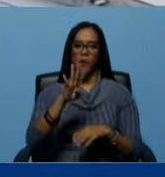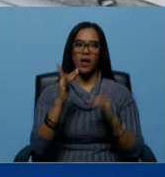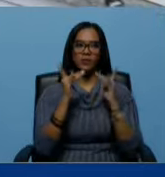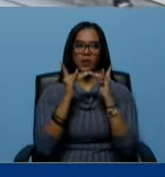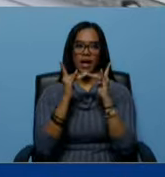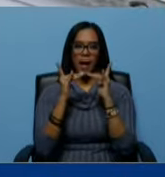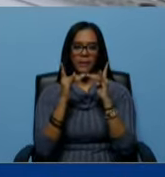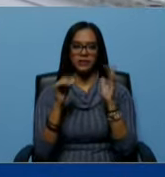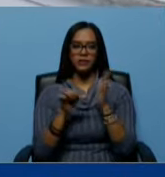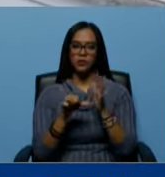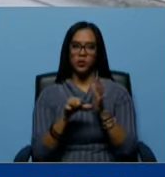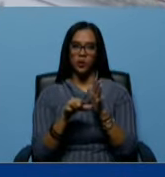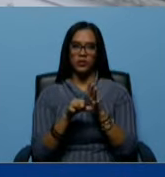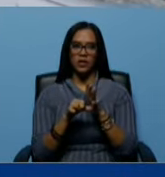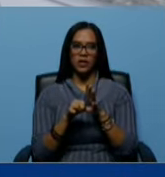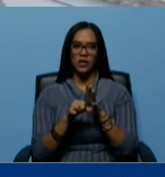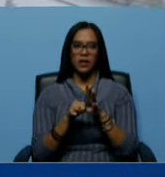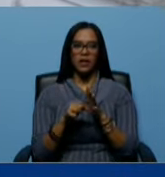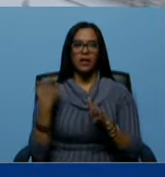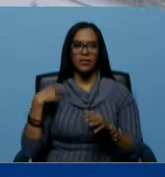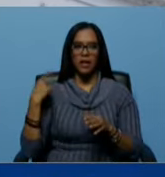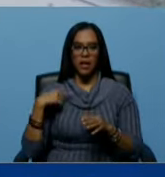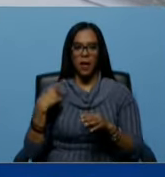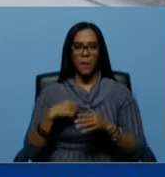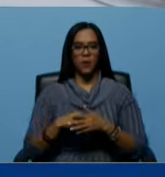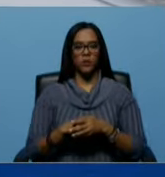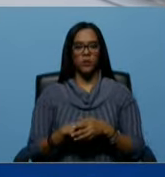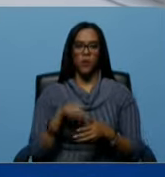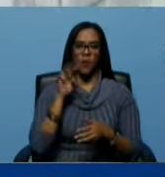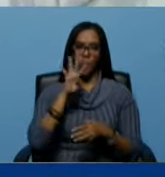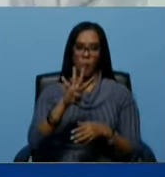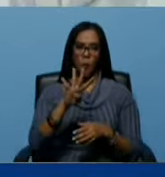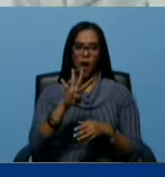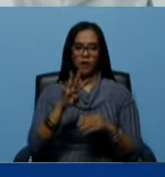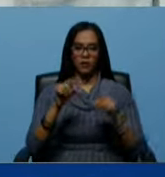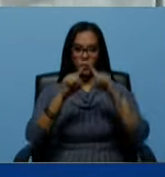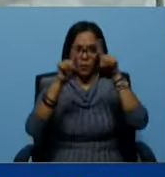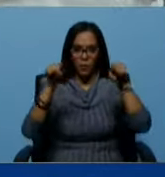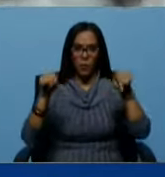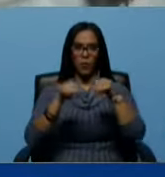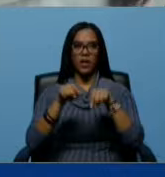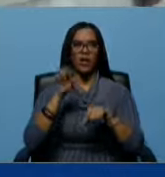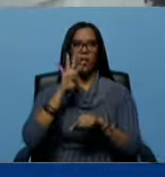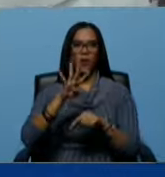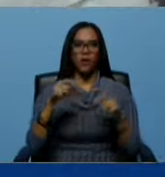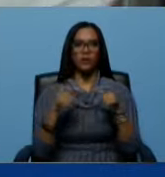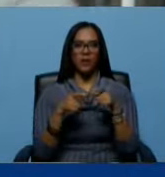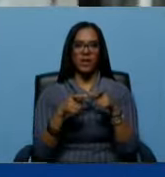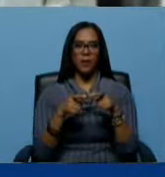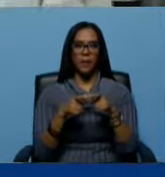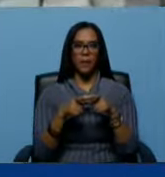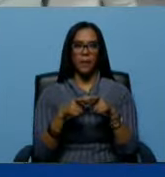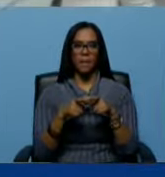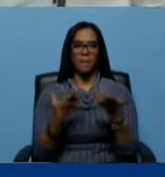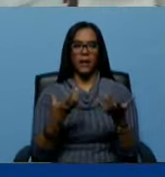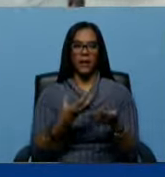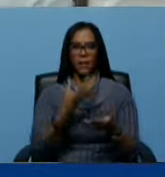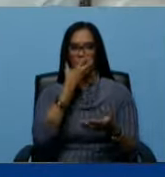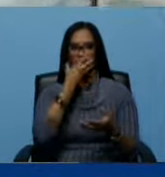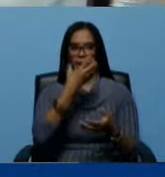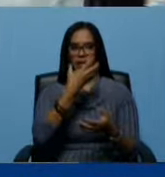donde nos contamos con cuatro monitores y cuatro equipos para ventilar pacientes. Entonces,